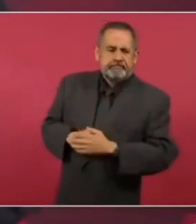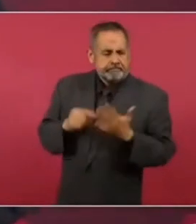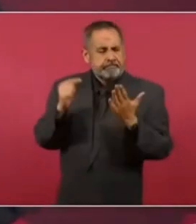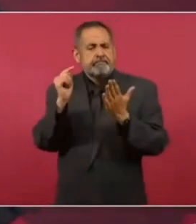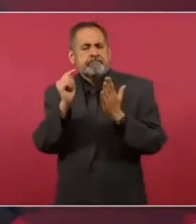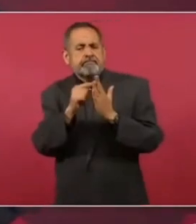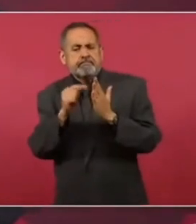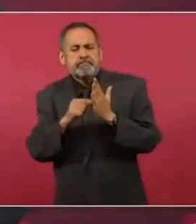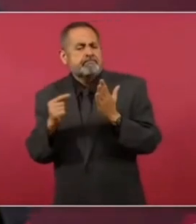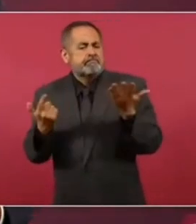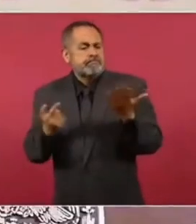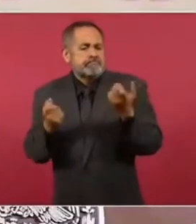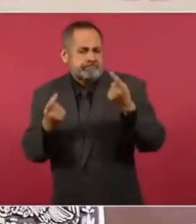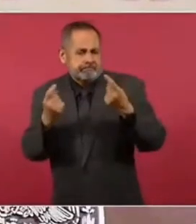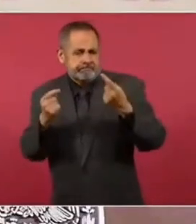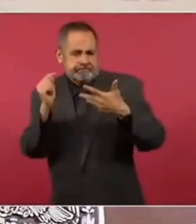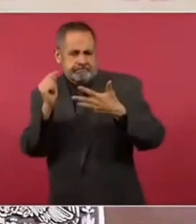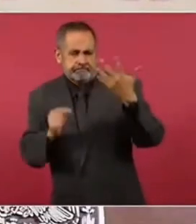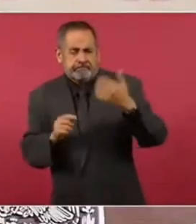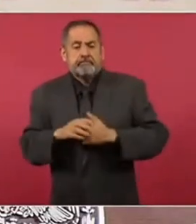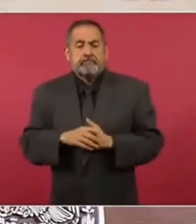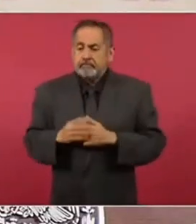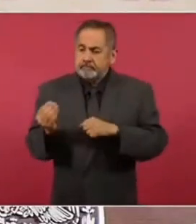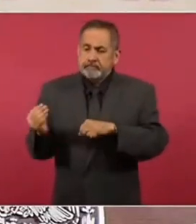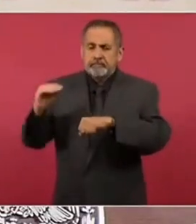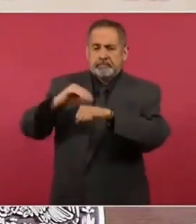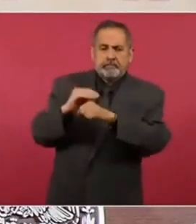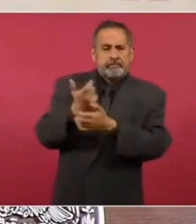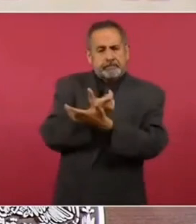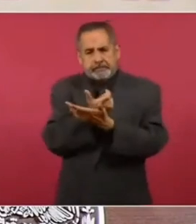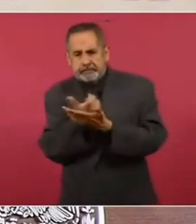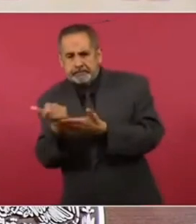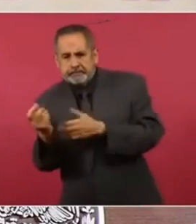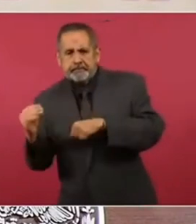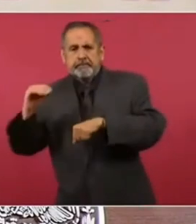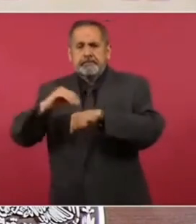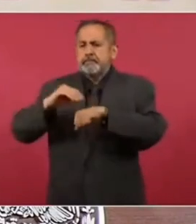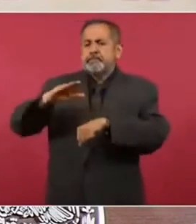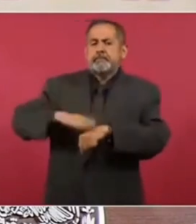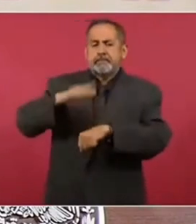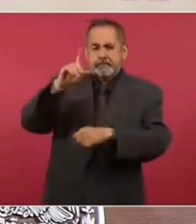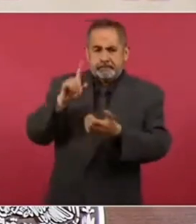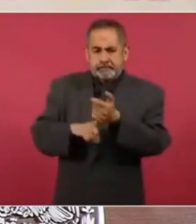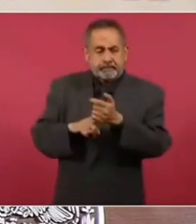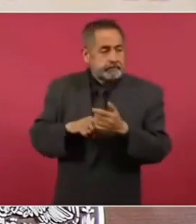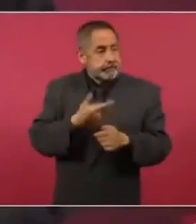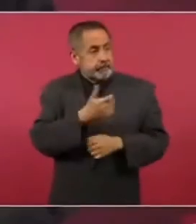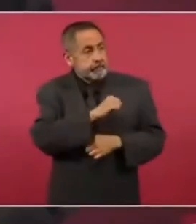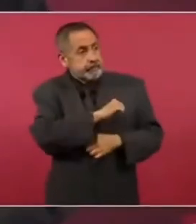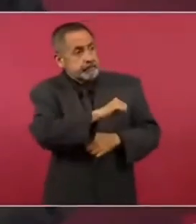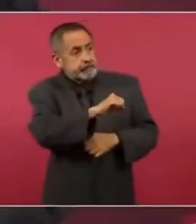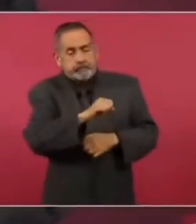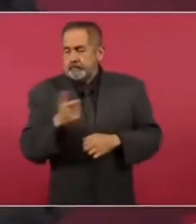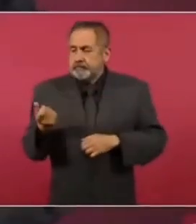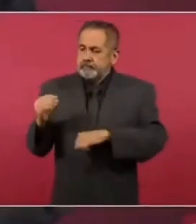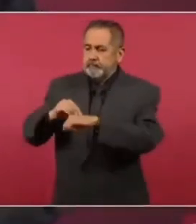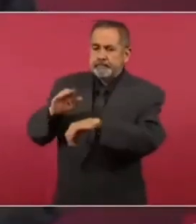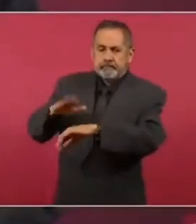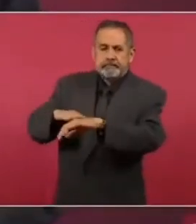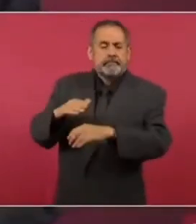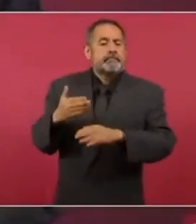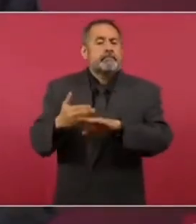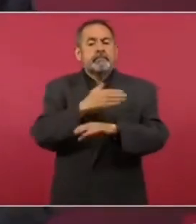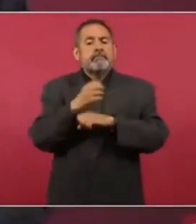demandas son incremento al salario superior a la inflación. En 2022,